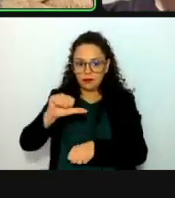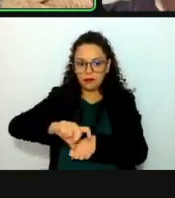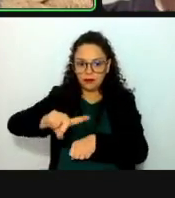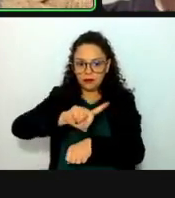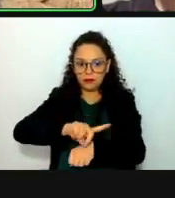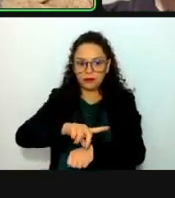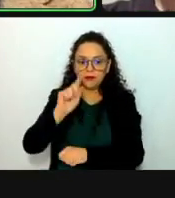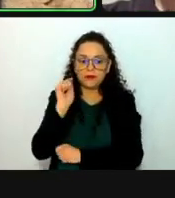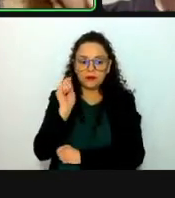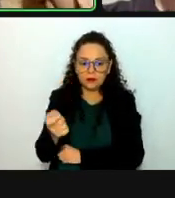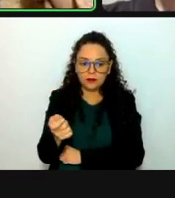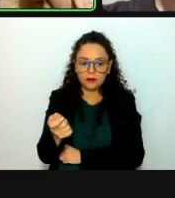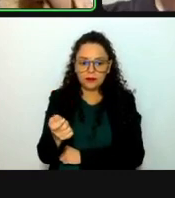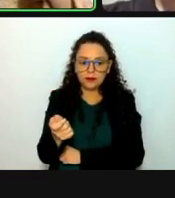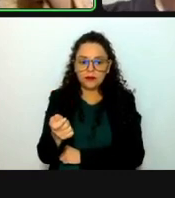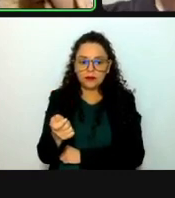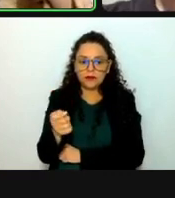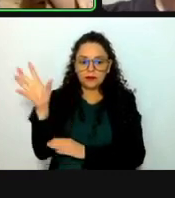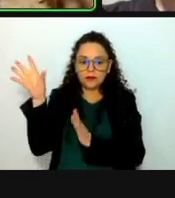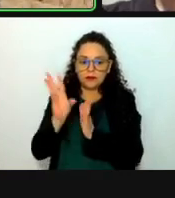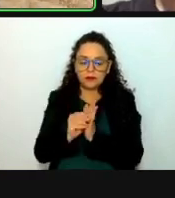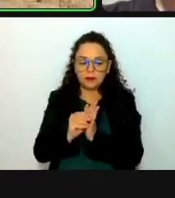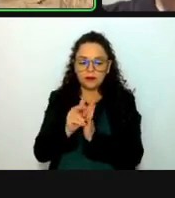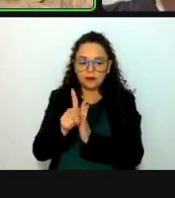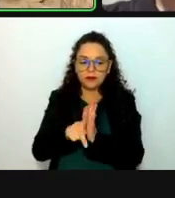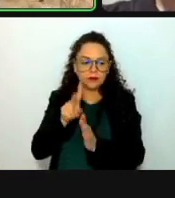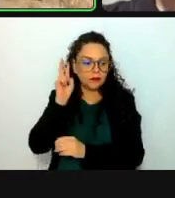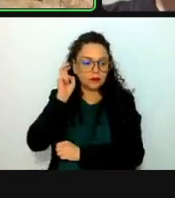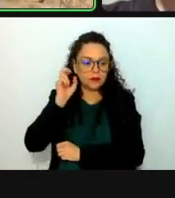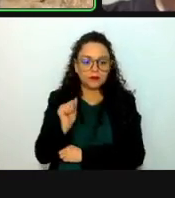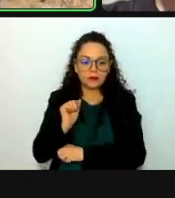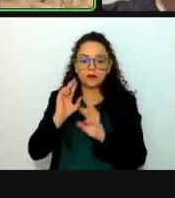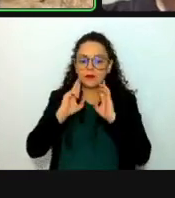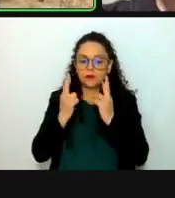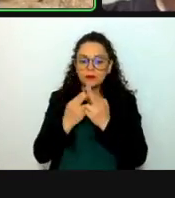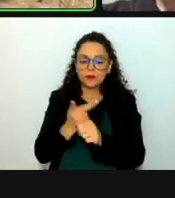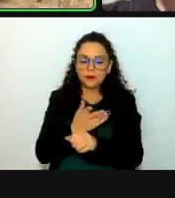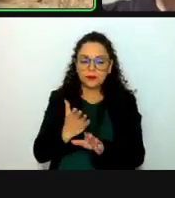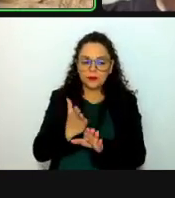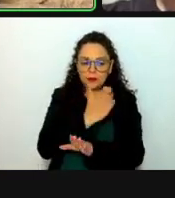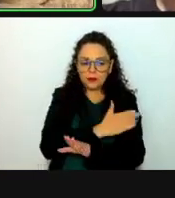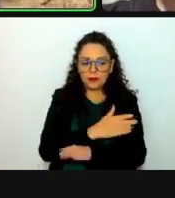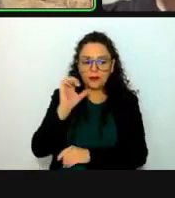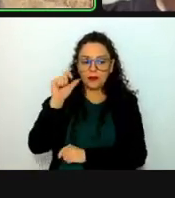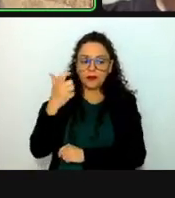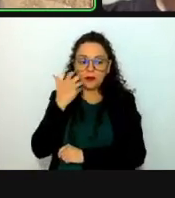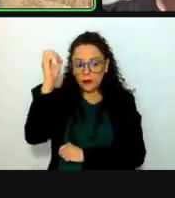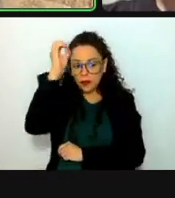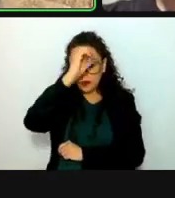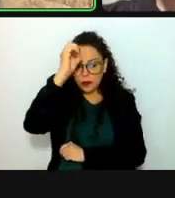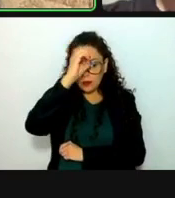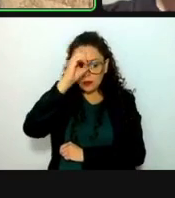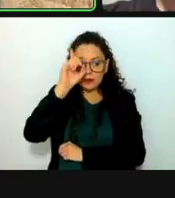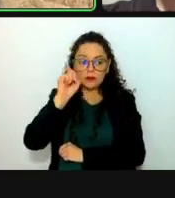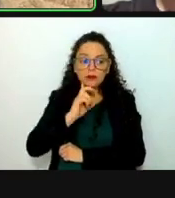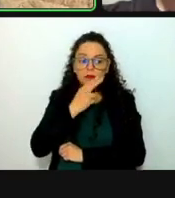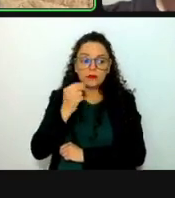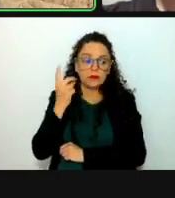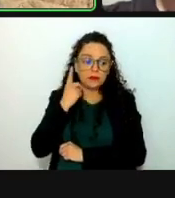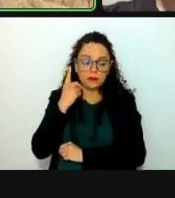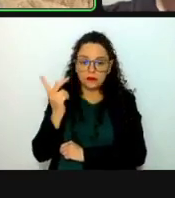consideración de la versión estenográfica de la sesión anterior. ¿Existe algún comentario al respecto de alguna, diputado o diputado?